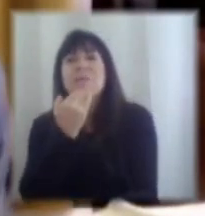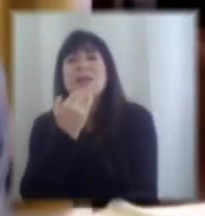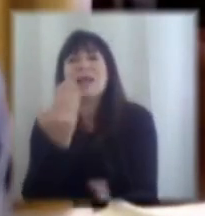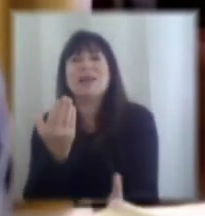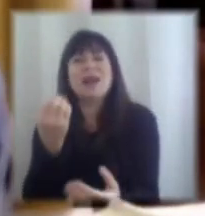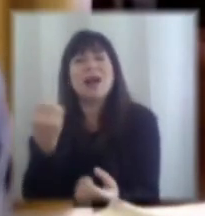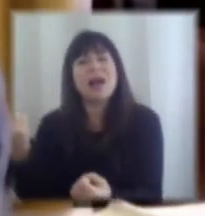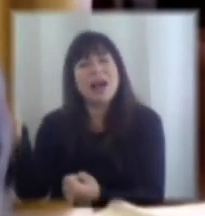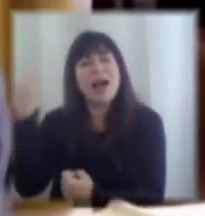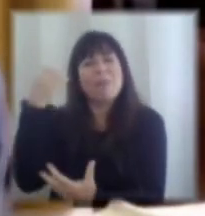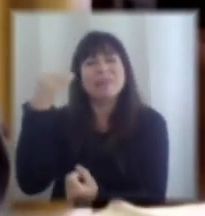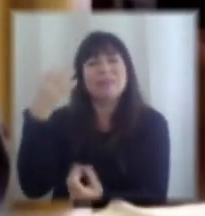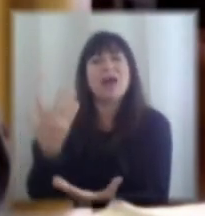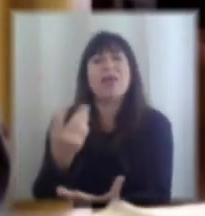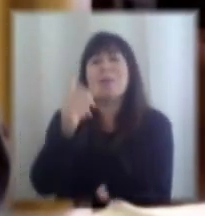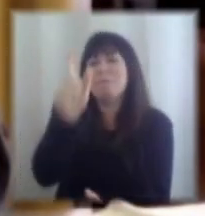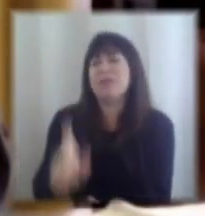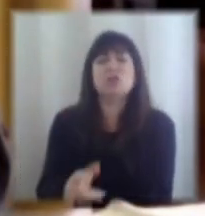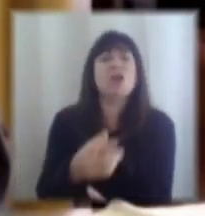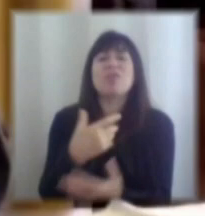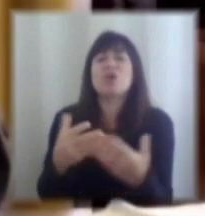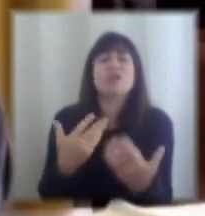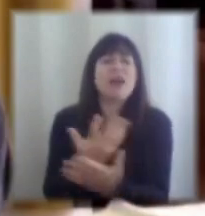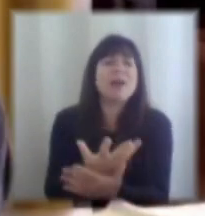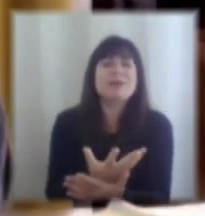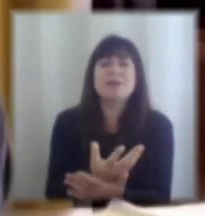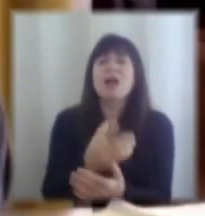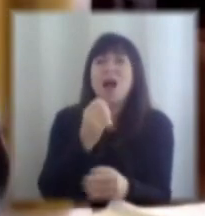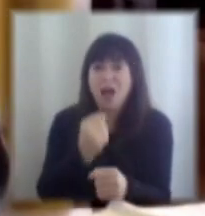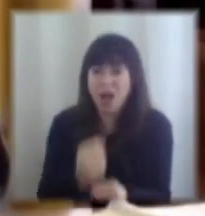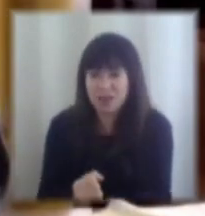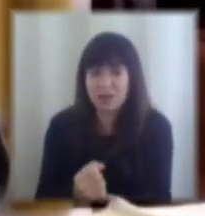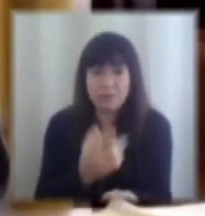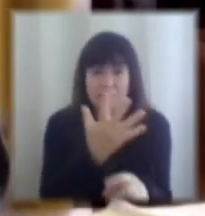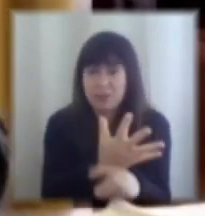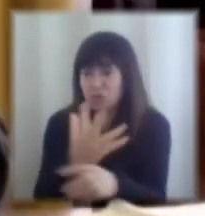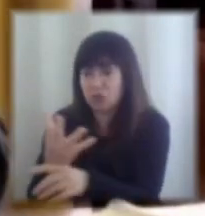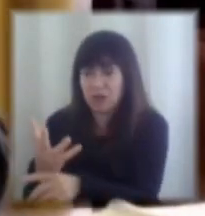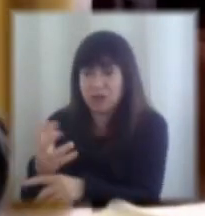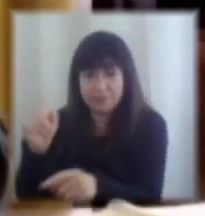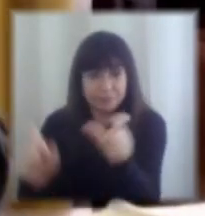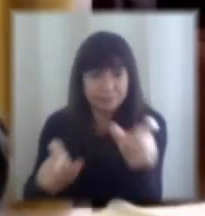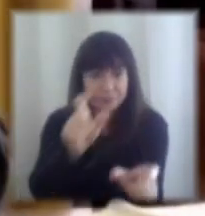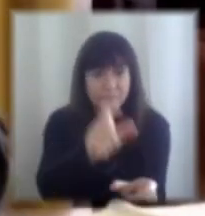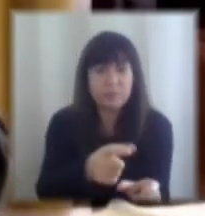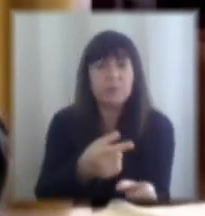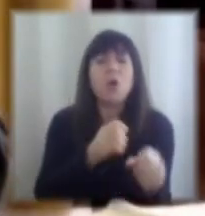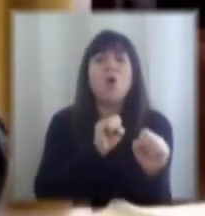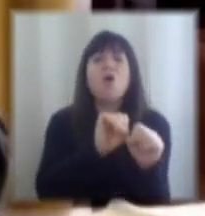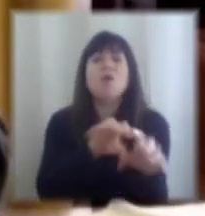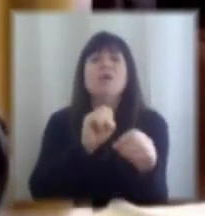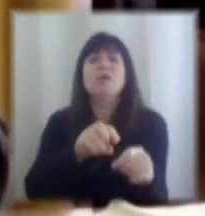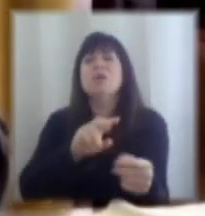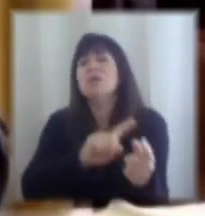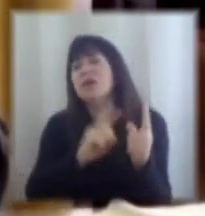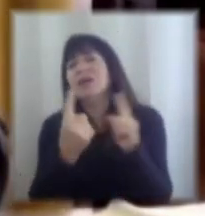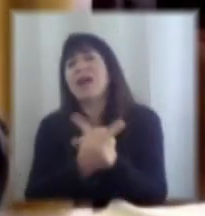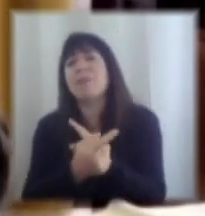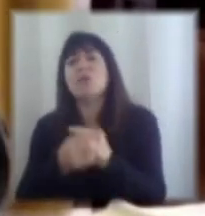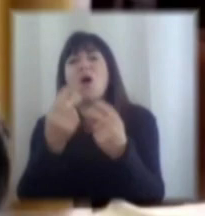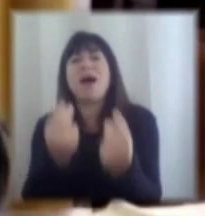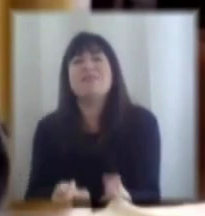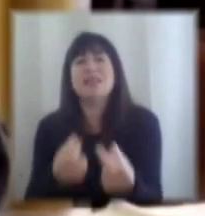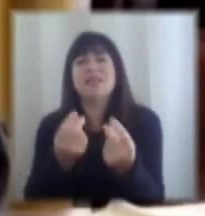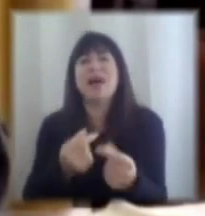capacidades del capital humano que se requiere de las necesidades de reconversión de esas habilidades que se requieren y a